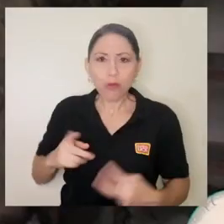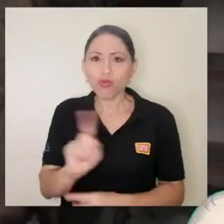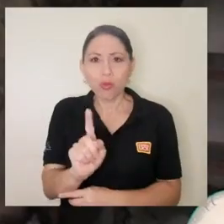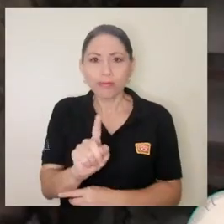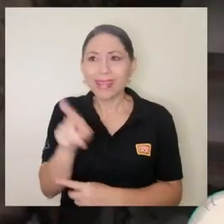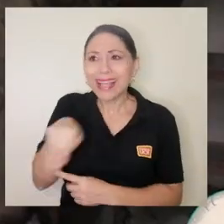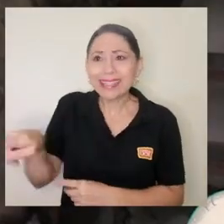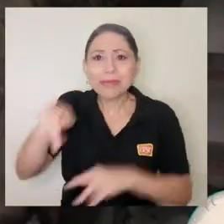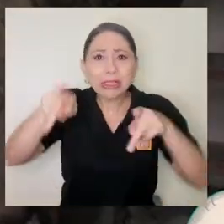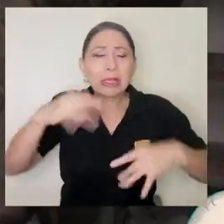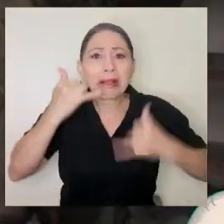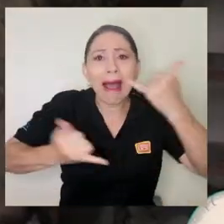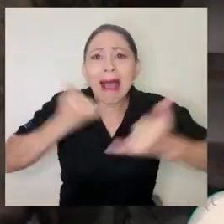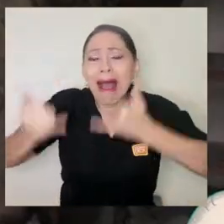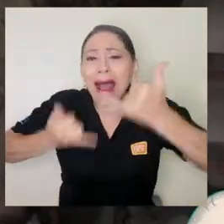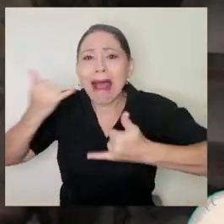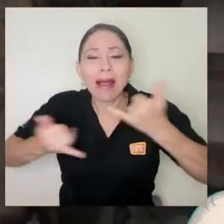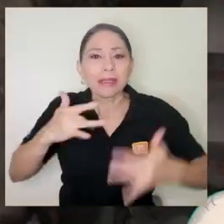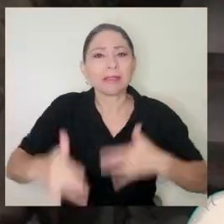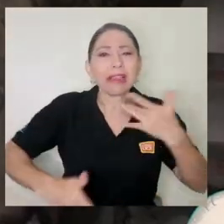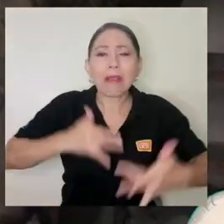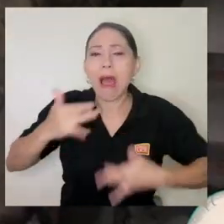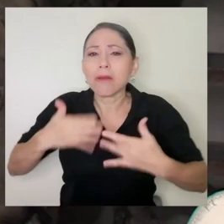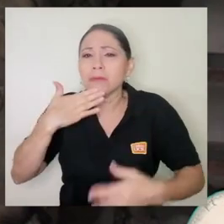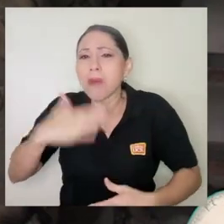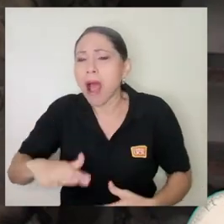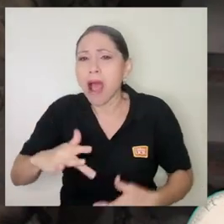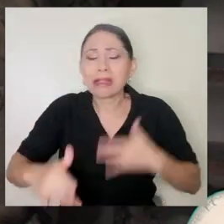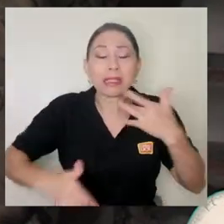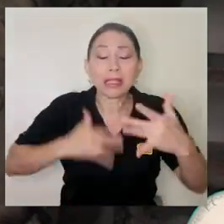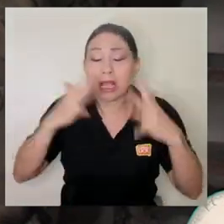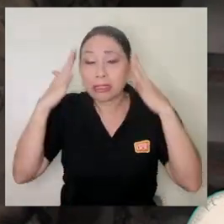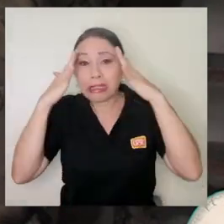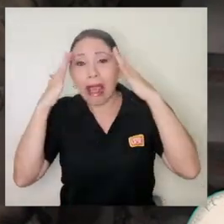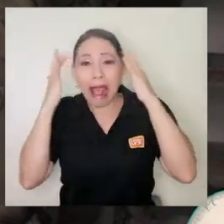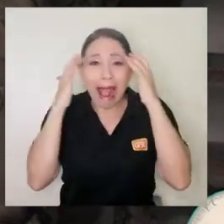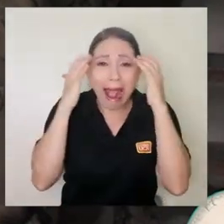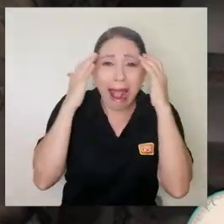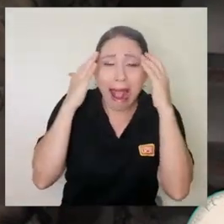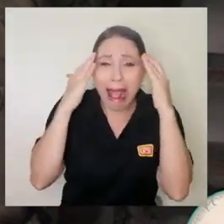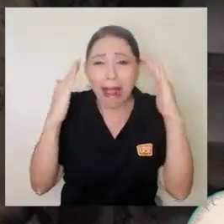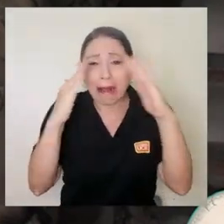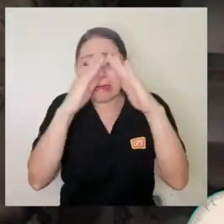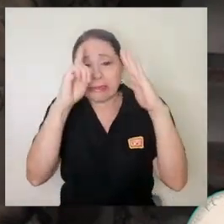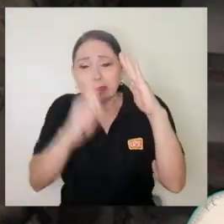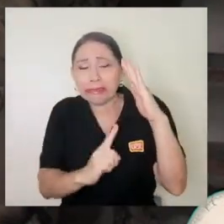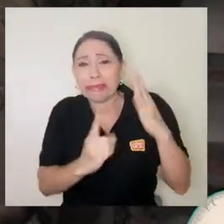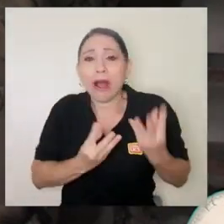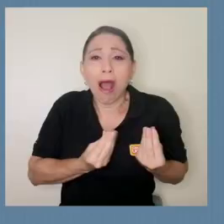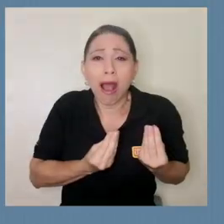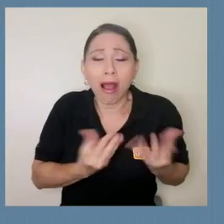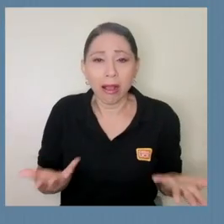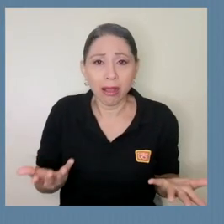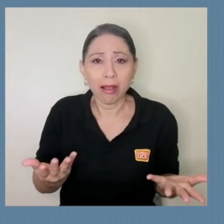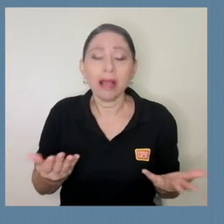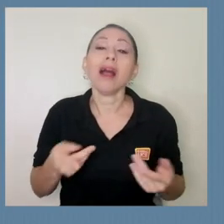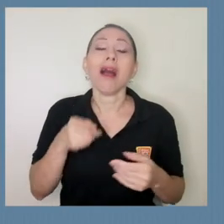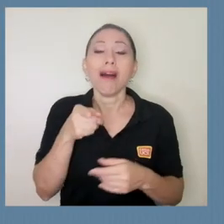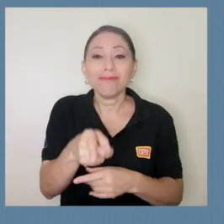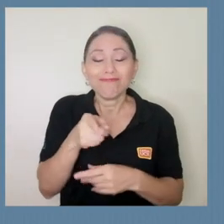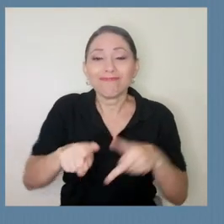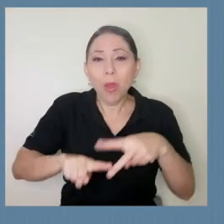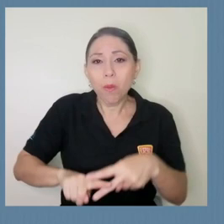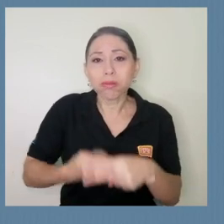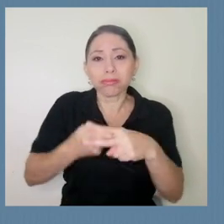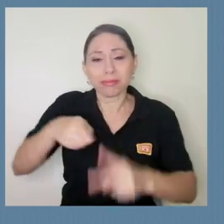a decir que estaban mal, que se estaban sintiendo mal, que se estaban sintiendo atrapados, angustiados, que tenían cuadros de pánico, etc. Y a partir de